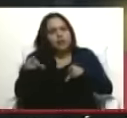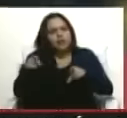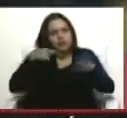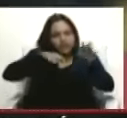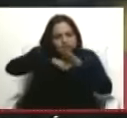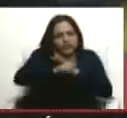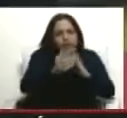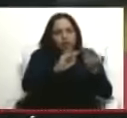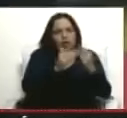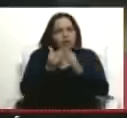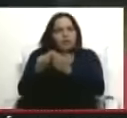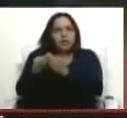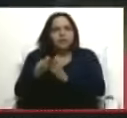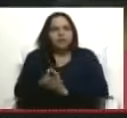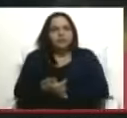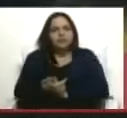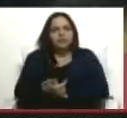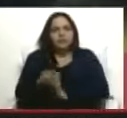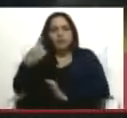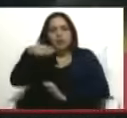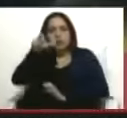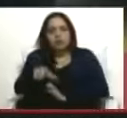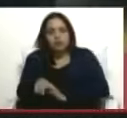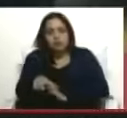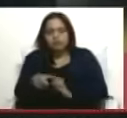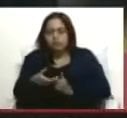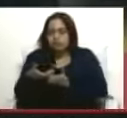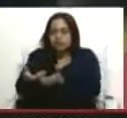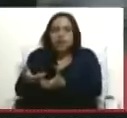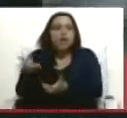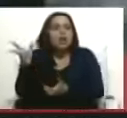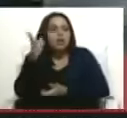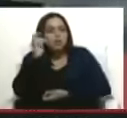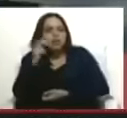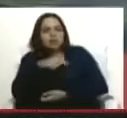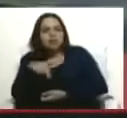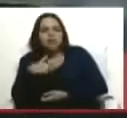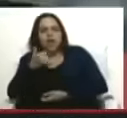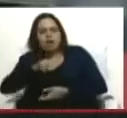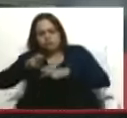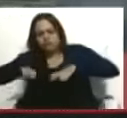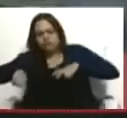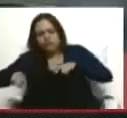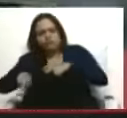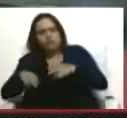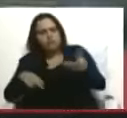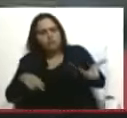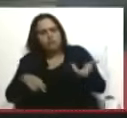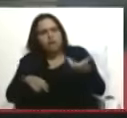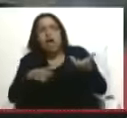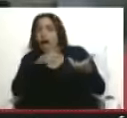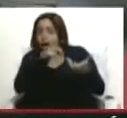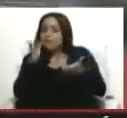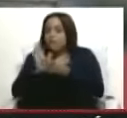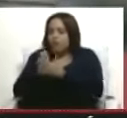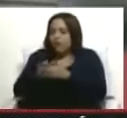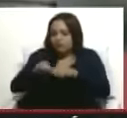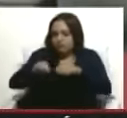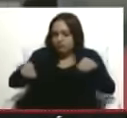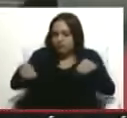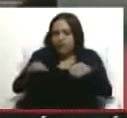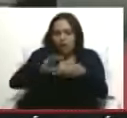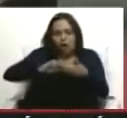tu comunidad, alguien lo lanzó a la mesa donde estábamos sentados allí. Dentro de ese sobre había